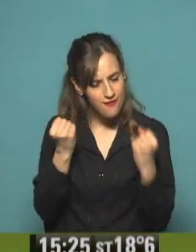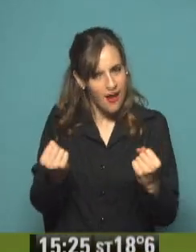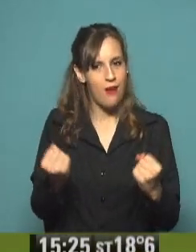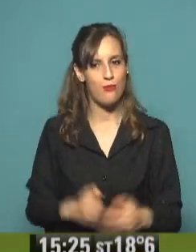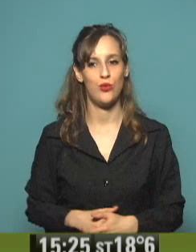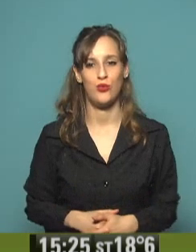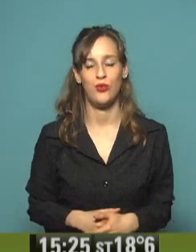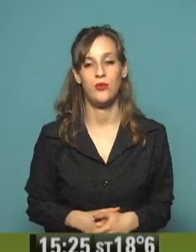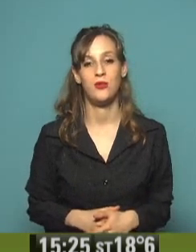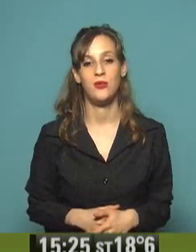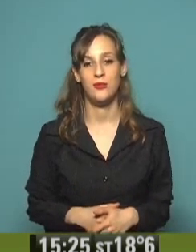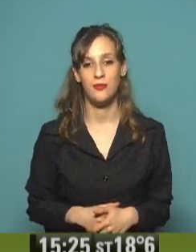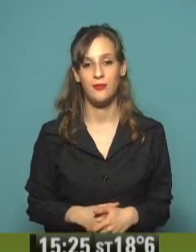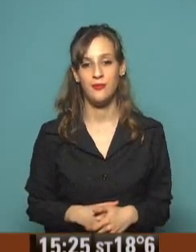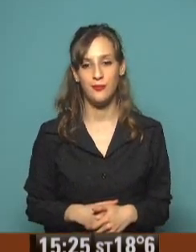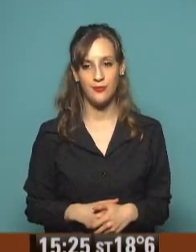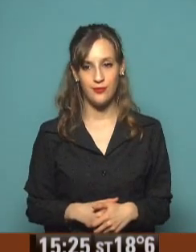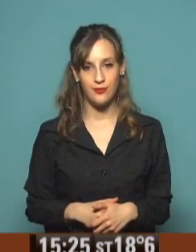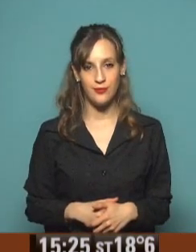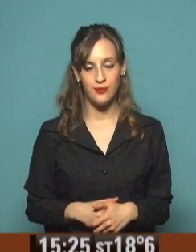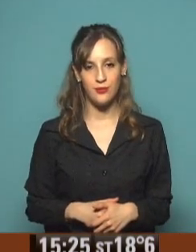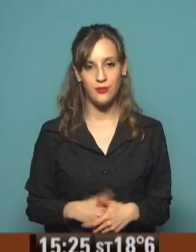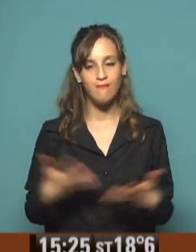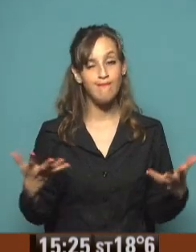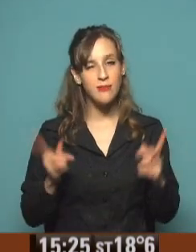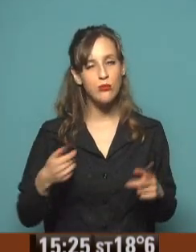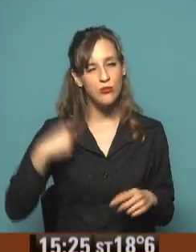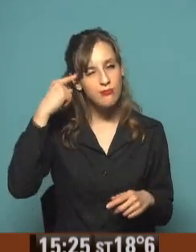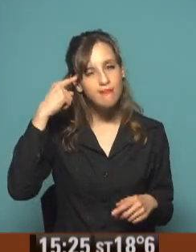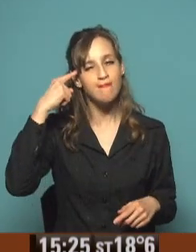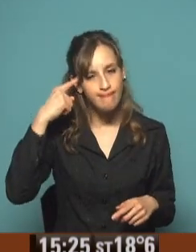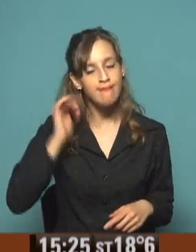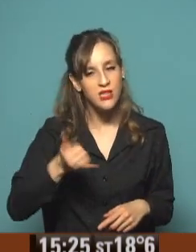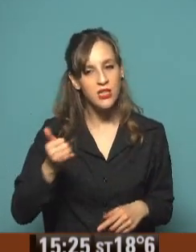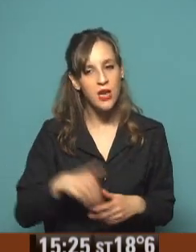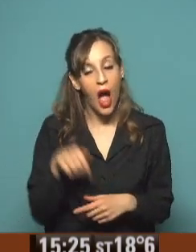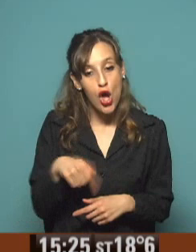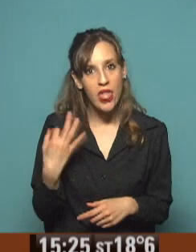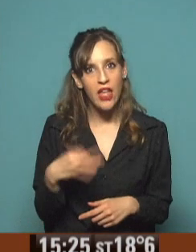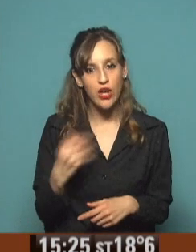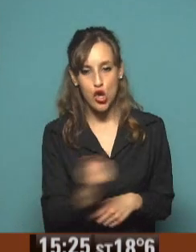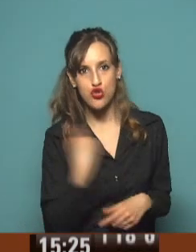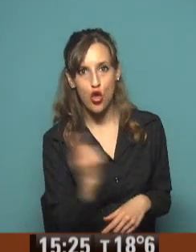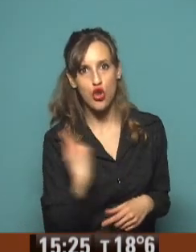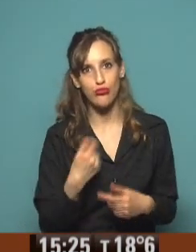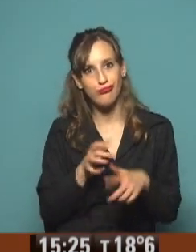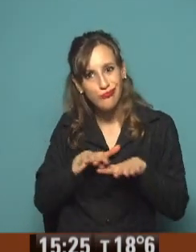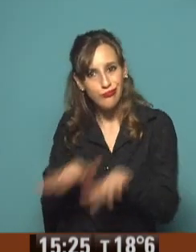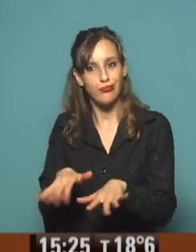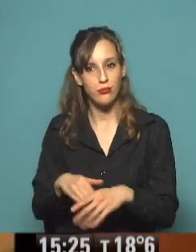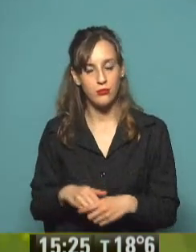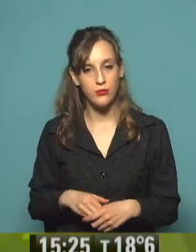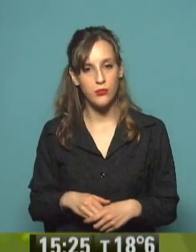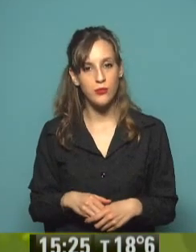¡Al ataque! ¡Justo como lo planeamos, Amba. Ahora nos toca atacar a nosotros. ¡Guerra